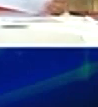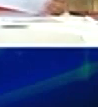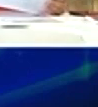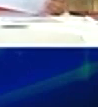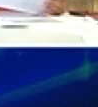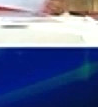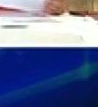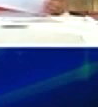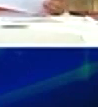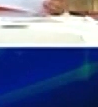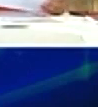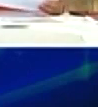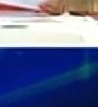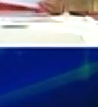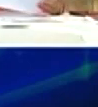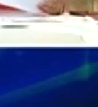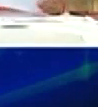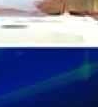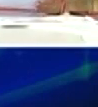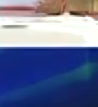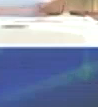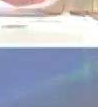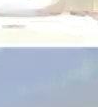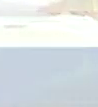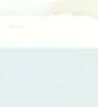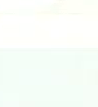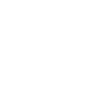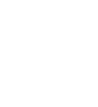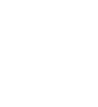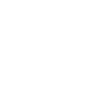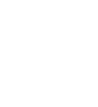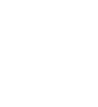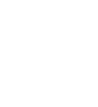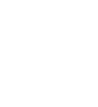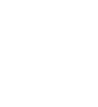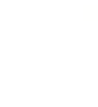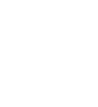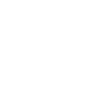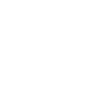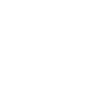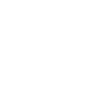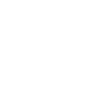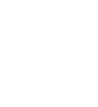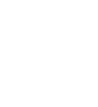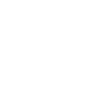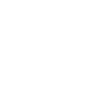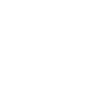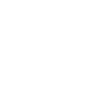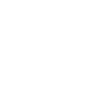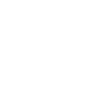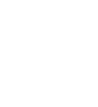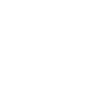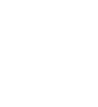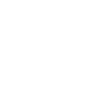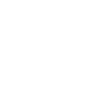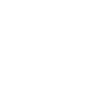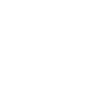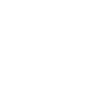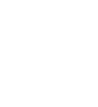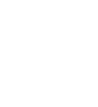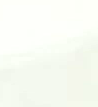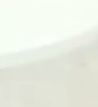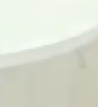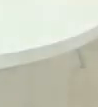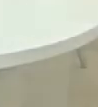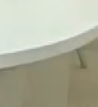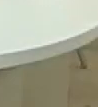caso importado de Brasil y el caso del Estado Miranda que está en estudio. El número de casos